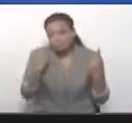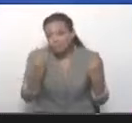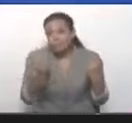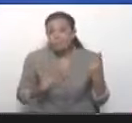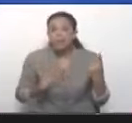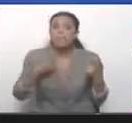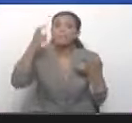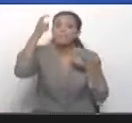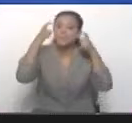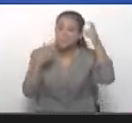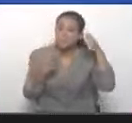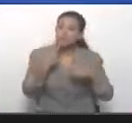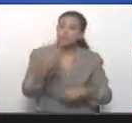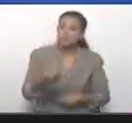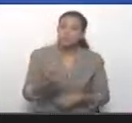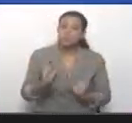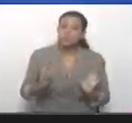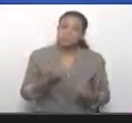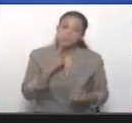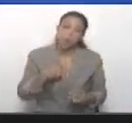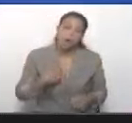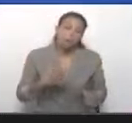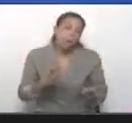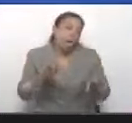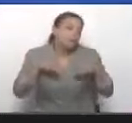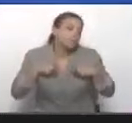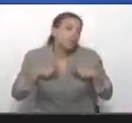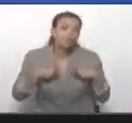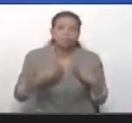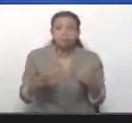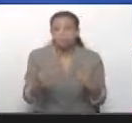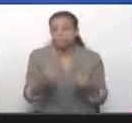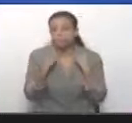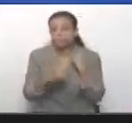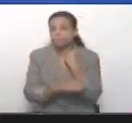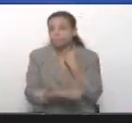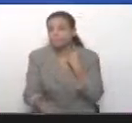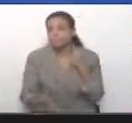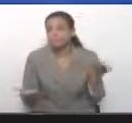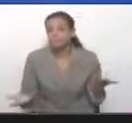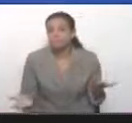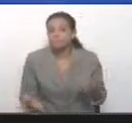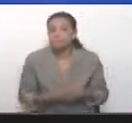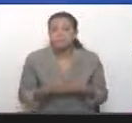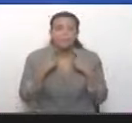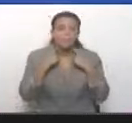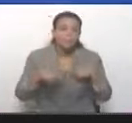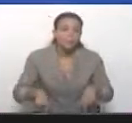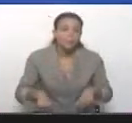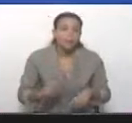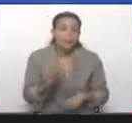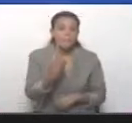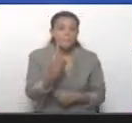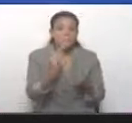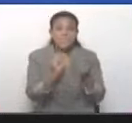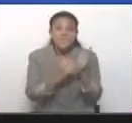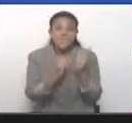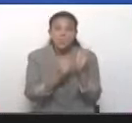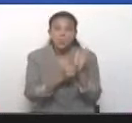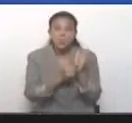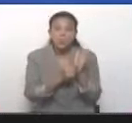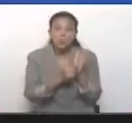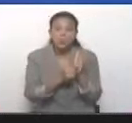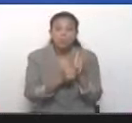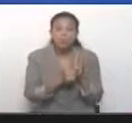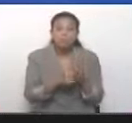fue nuestro comandante presidente Hugo Chávez. Al minuto de que la presidenta del Consejo Nacional Electoral